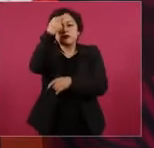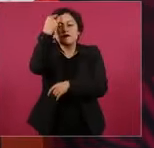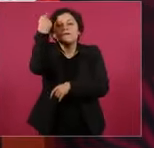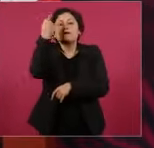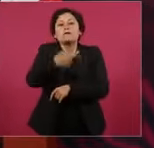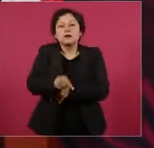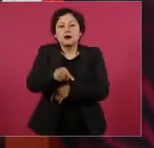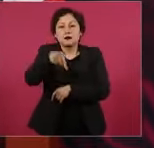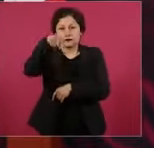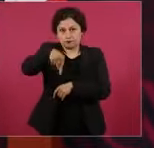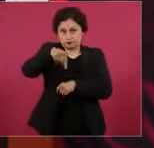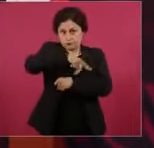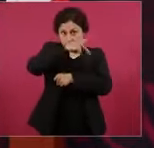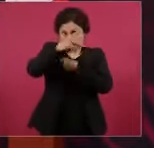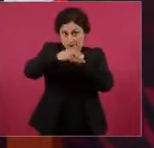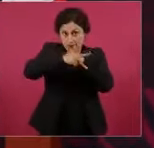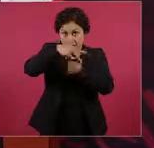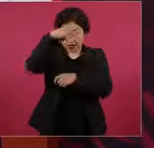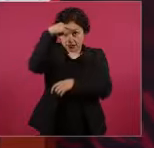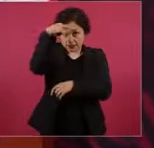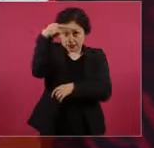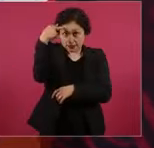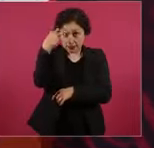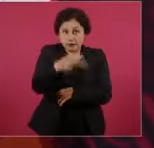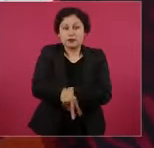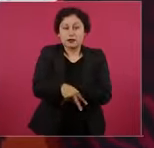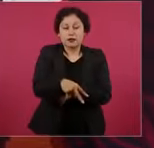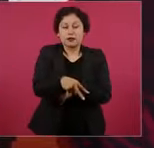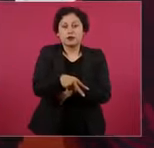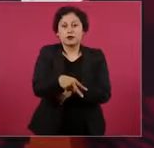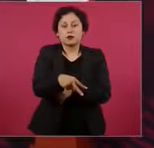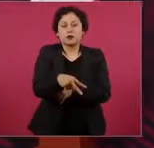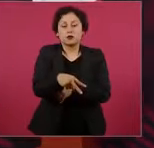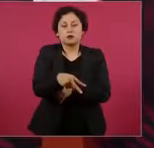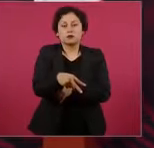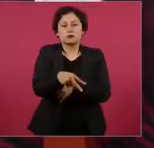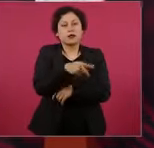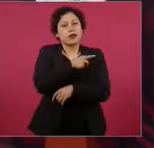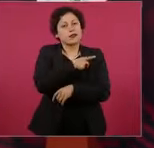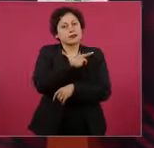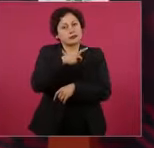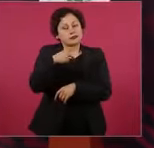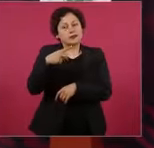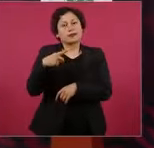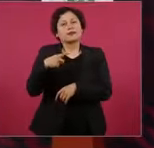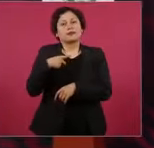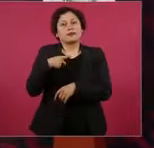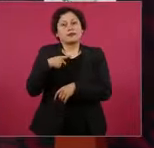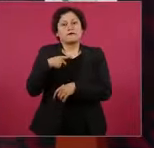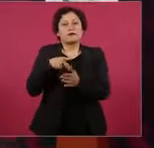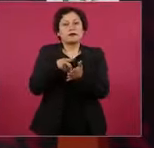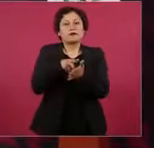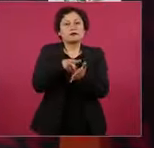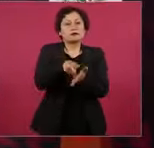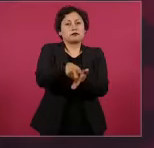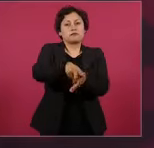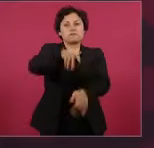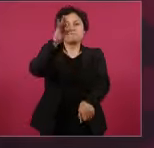en un país con un auténtico Estado de Derecho